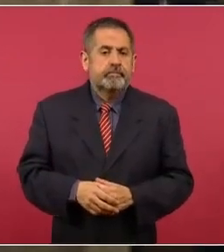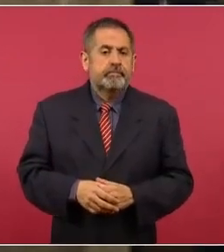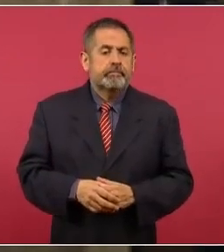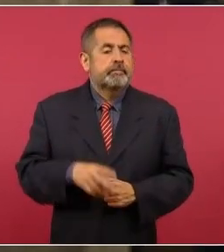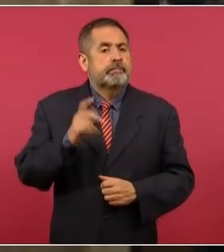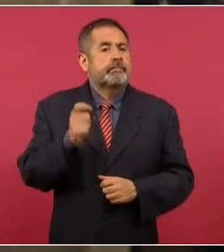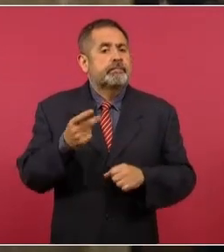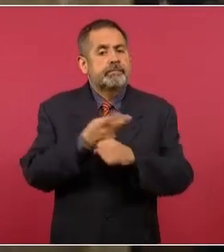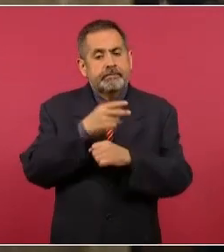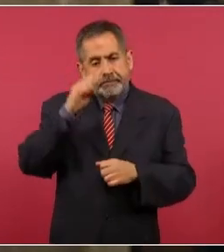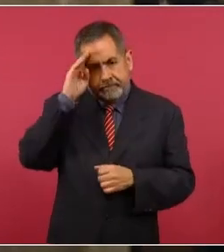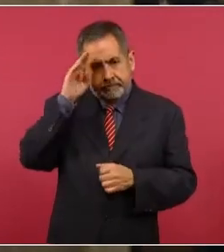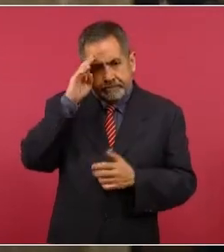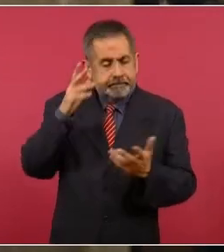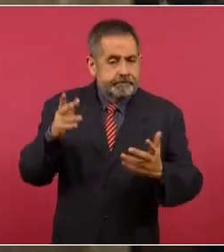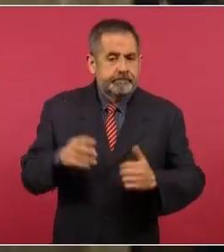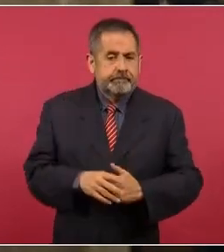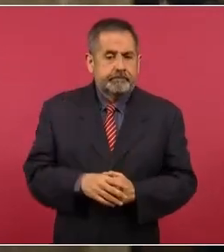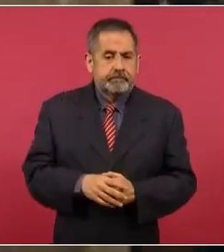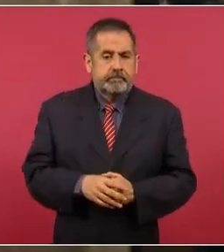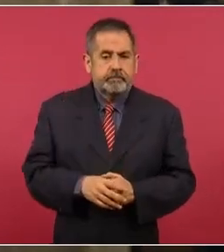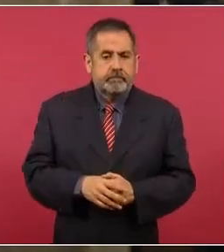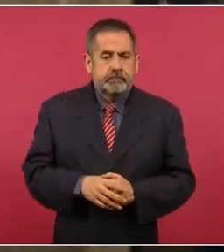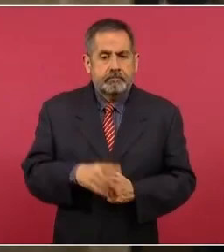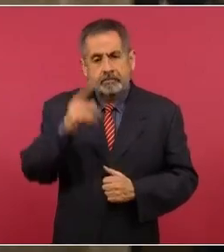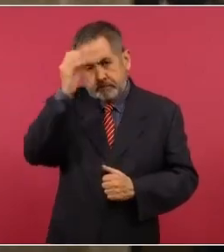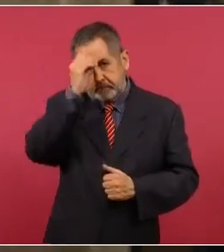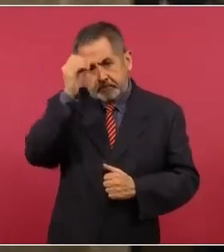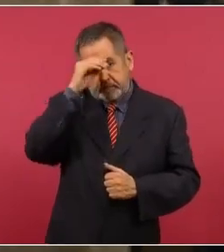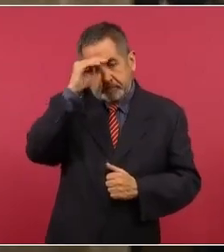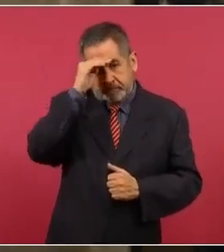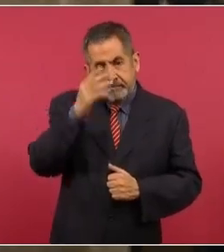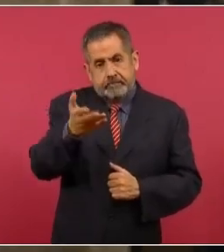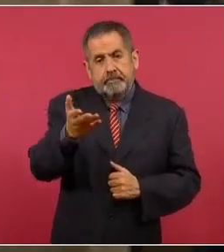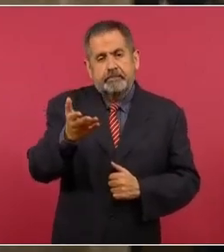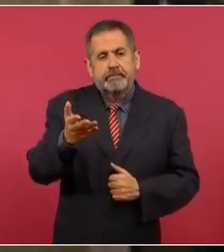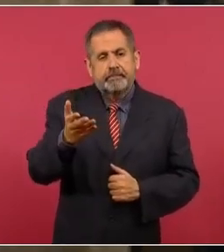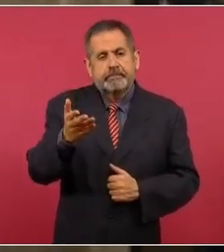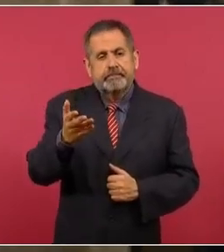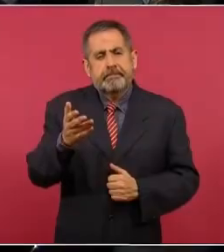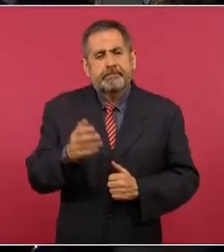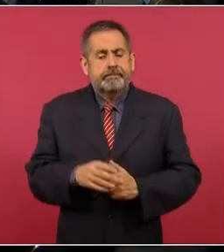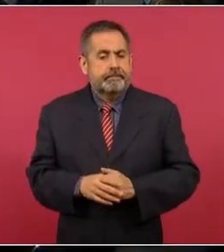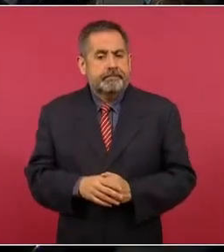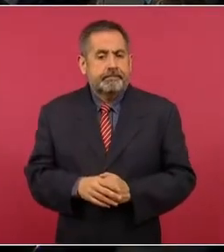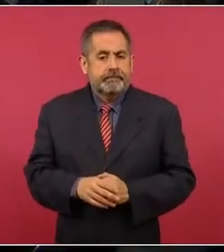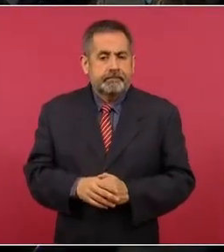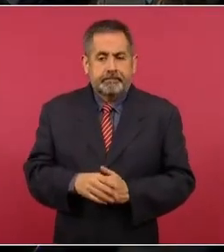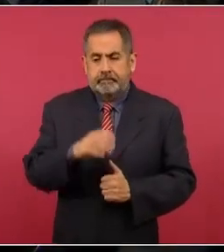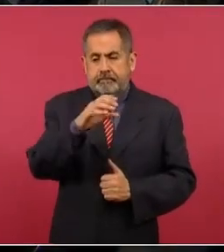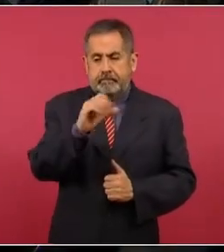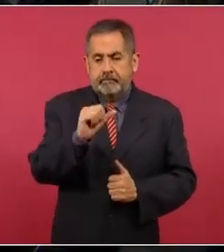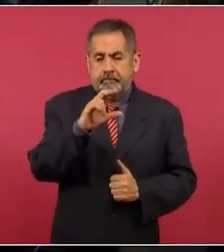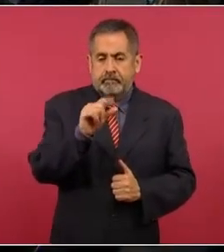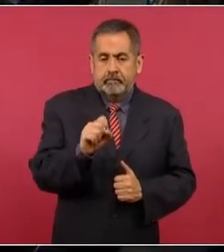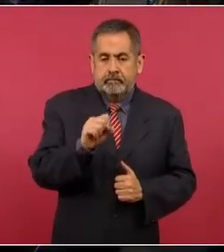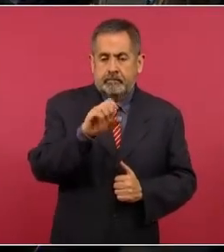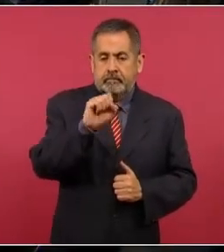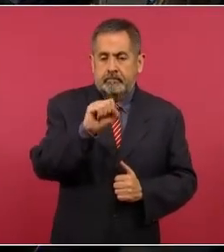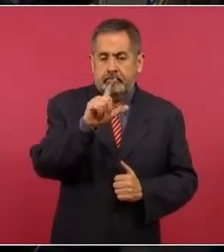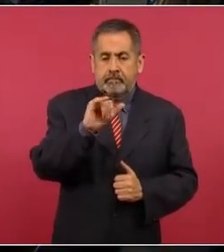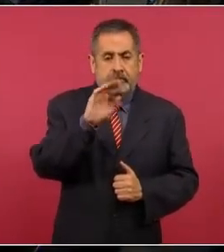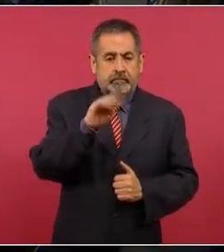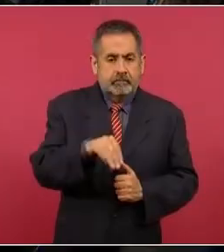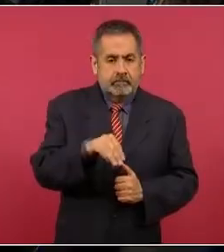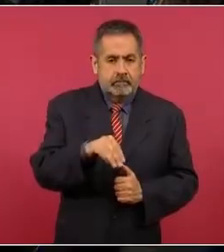opinión le merece que Carlos Slim ya no